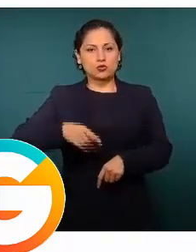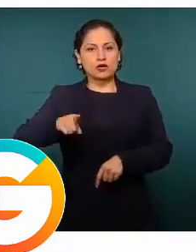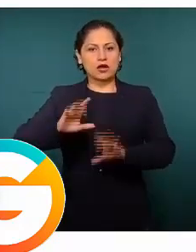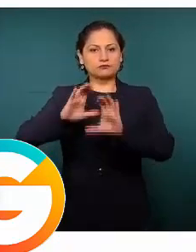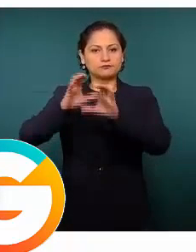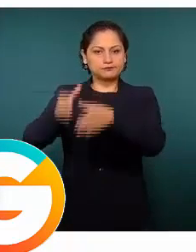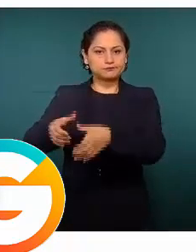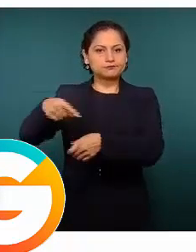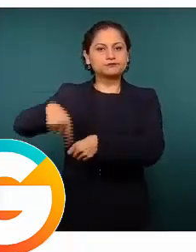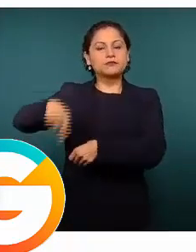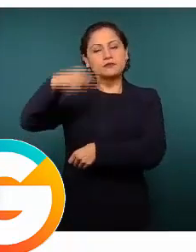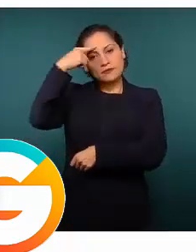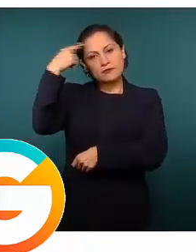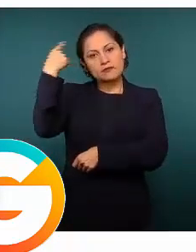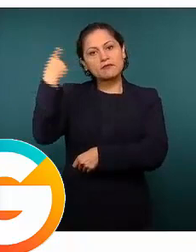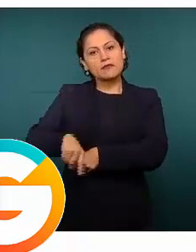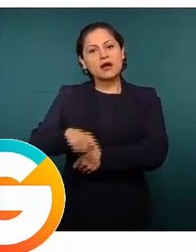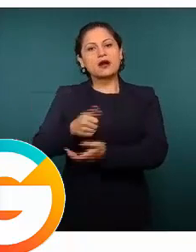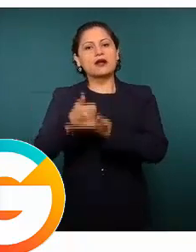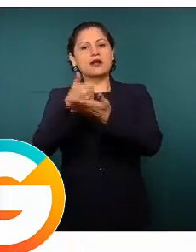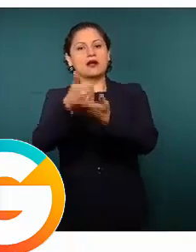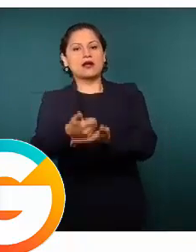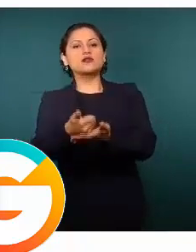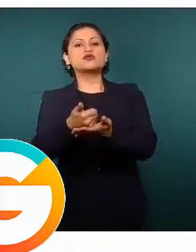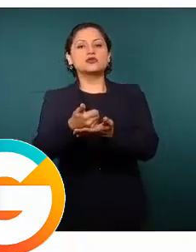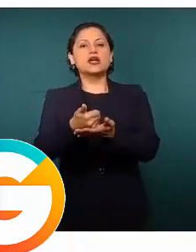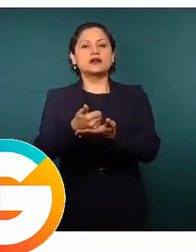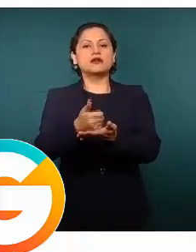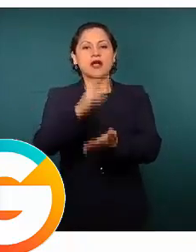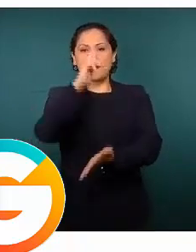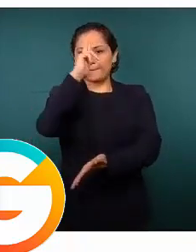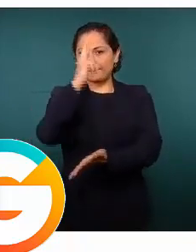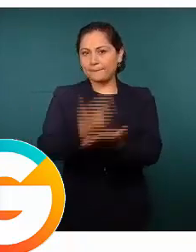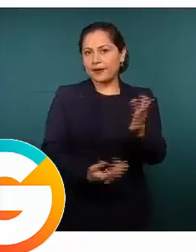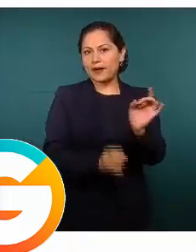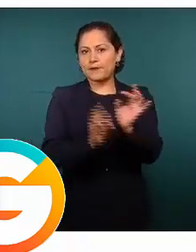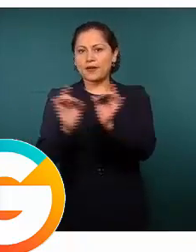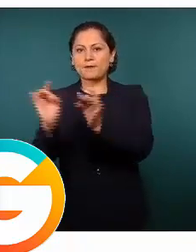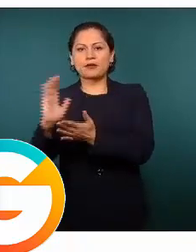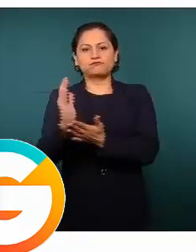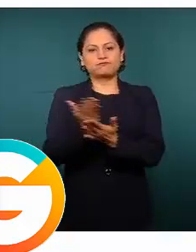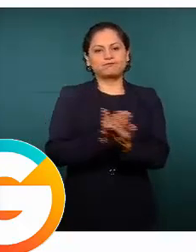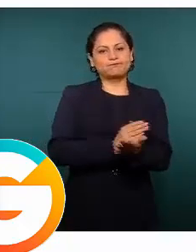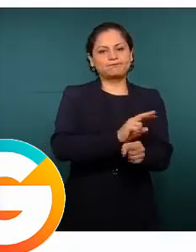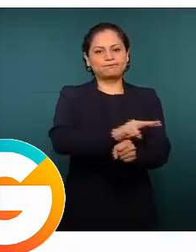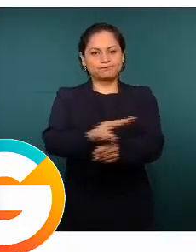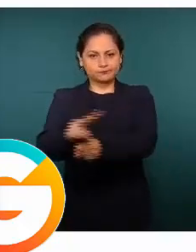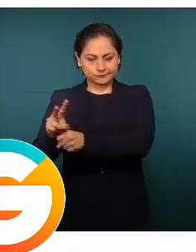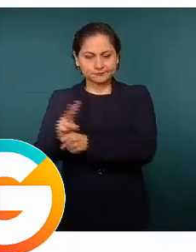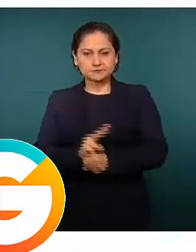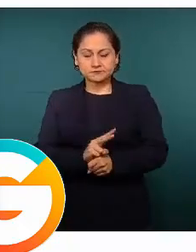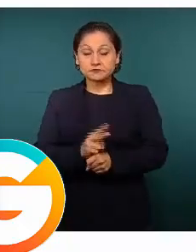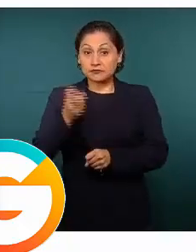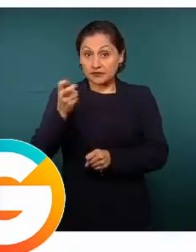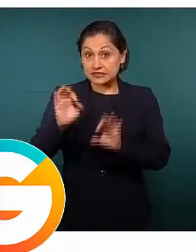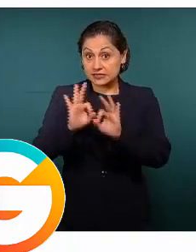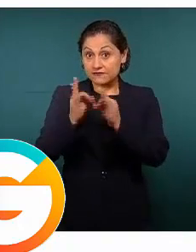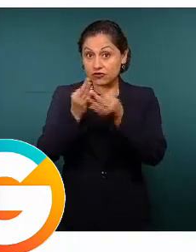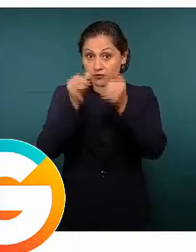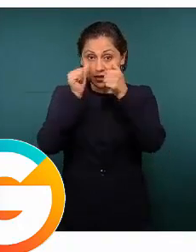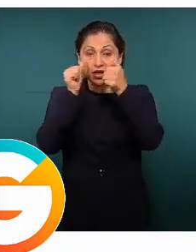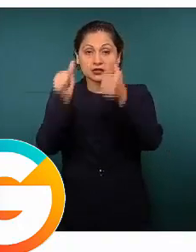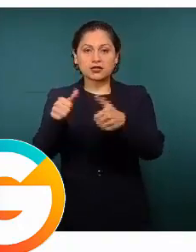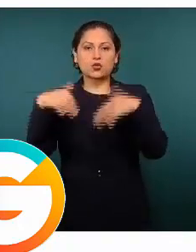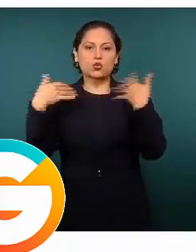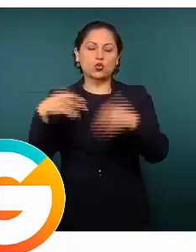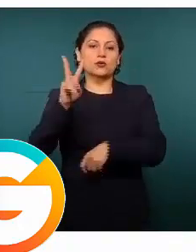disminuir los eventos delictivos y yo creo que esa estrategia ha dado resultado porque todos los delitos, como ya lo